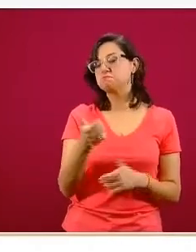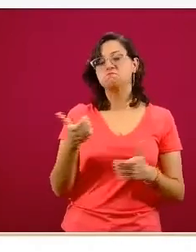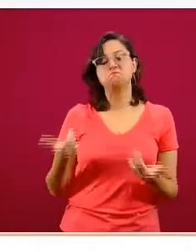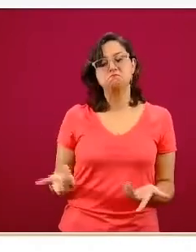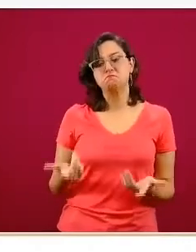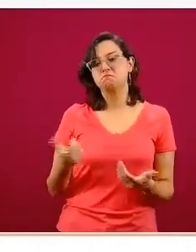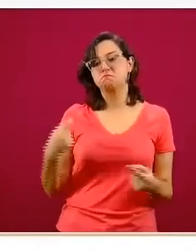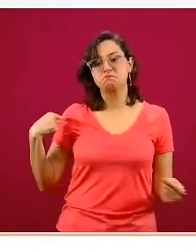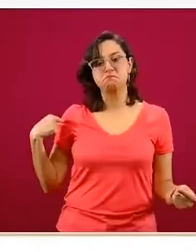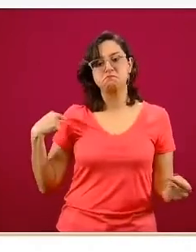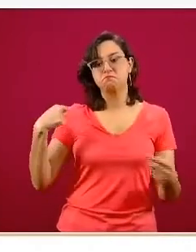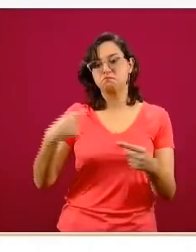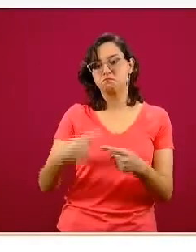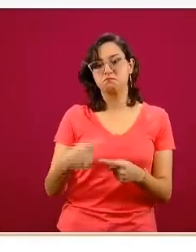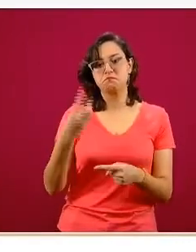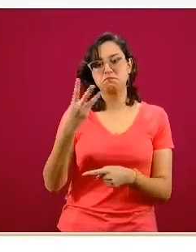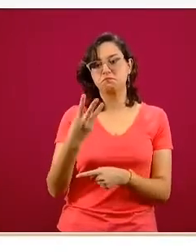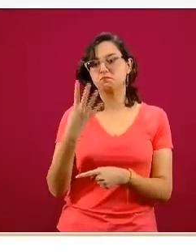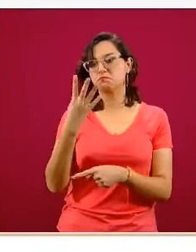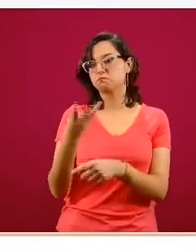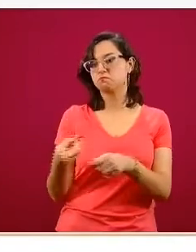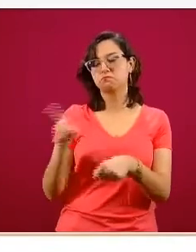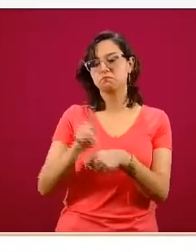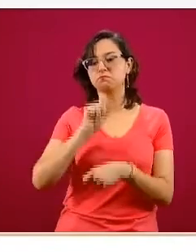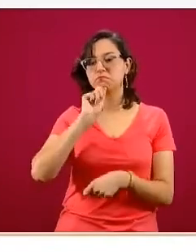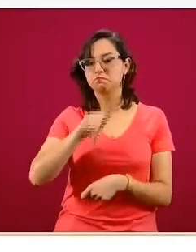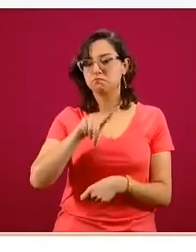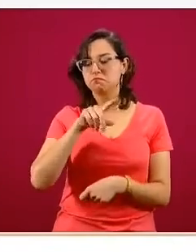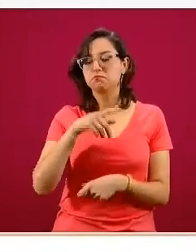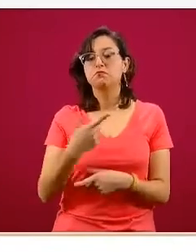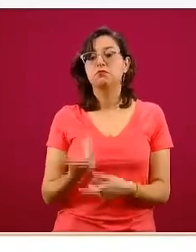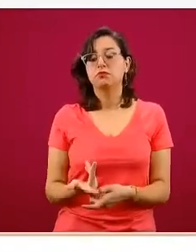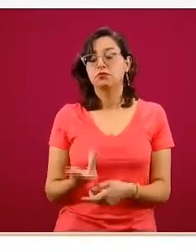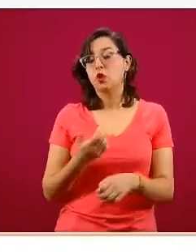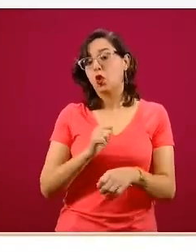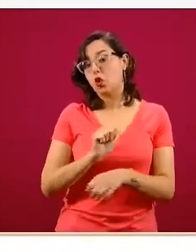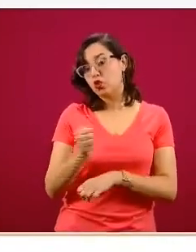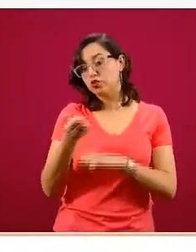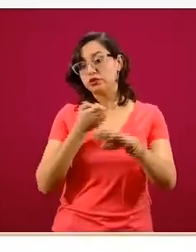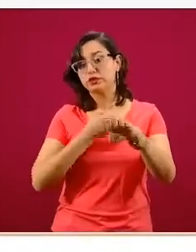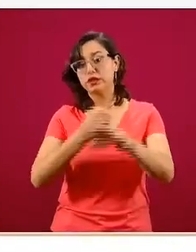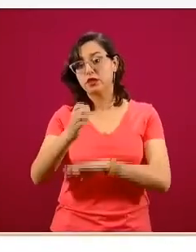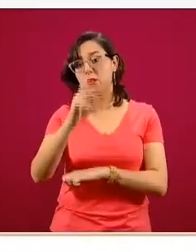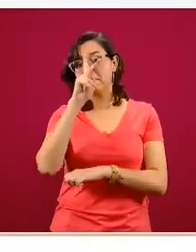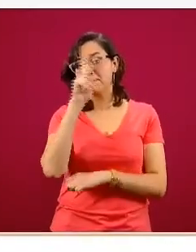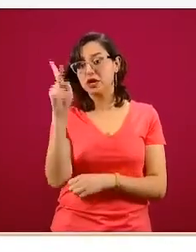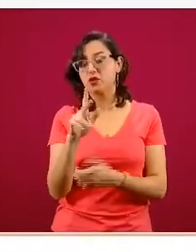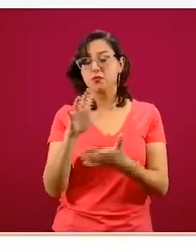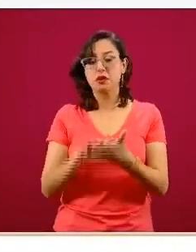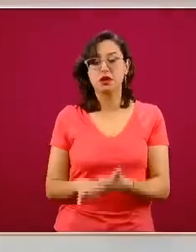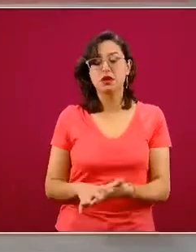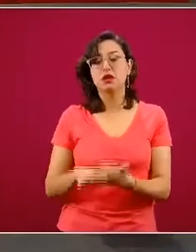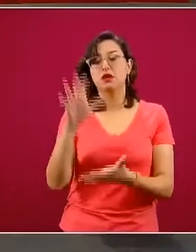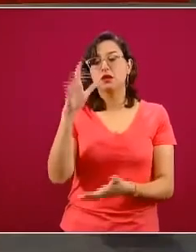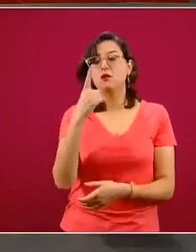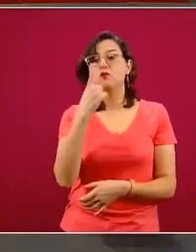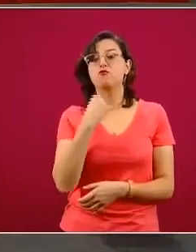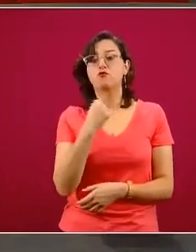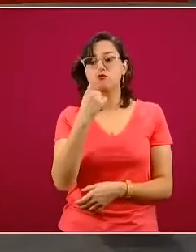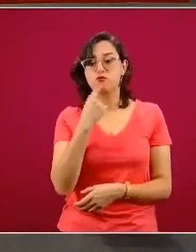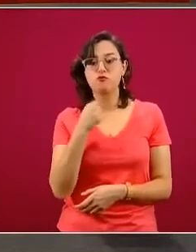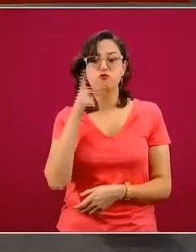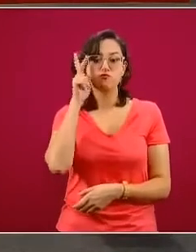la que han estado en los últimos 3, 4 días y las entidades federativas que concentran la mayor carga de enfermedad las tenemos en el rojo